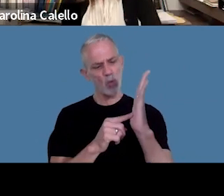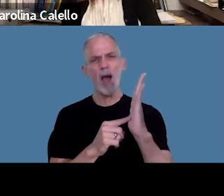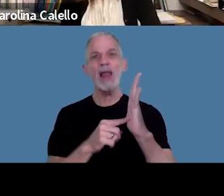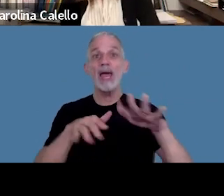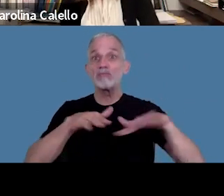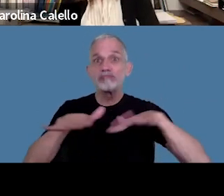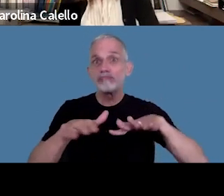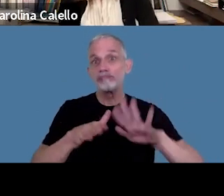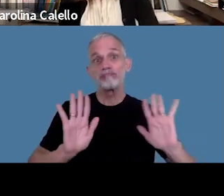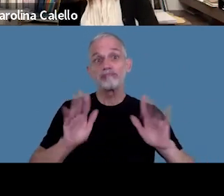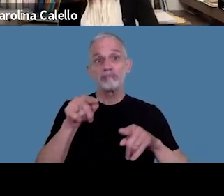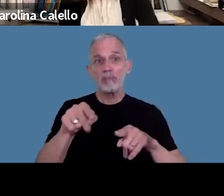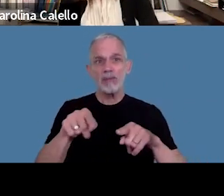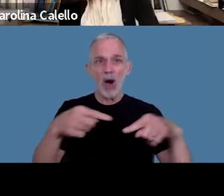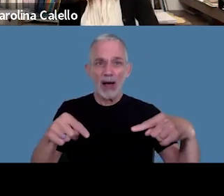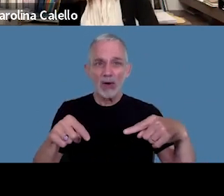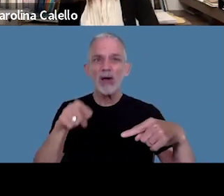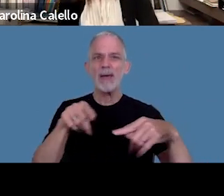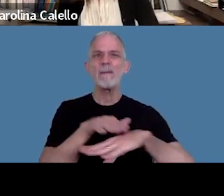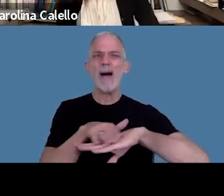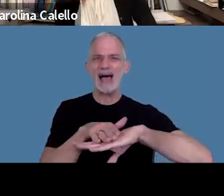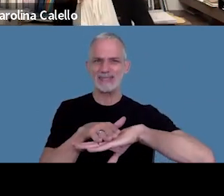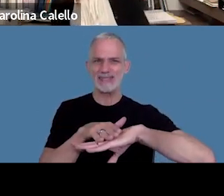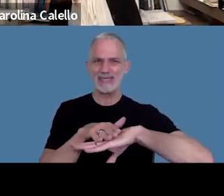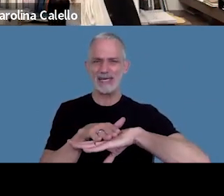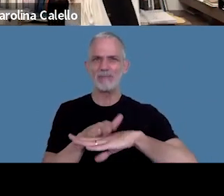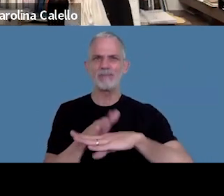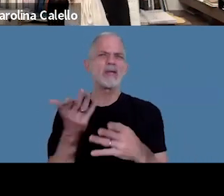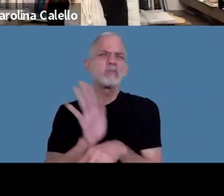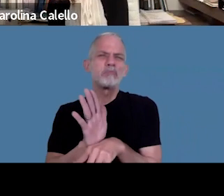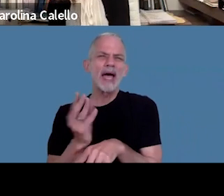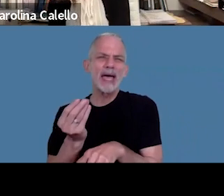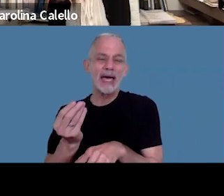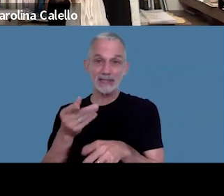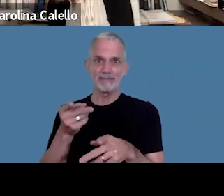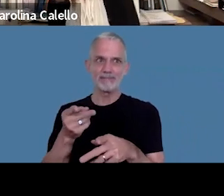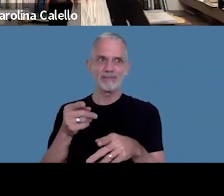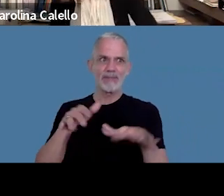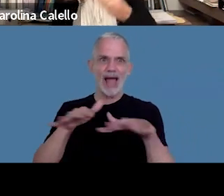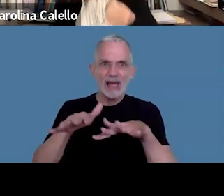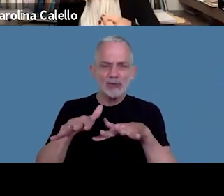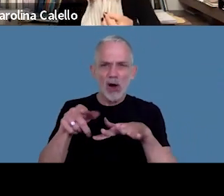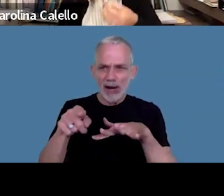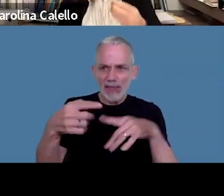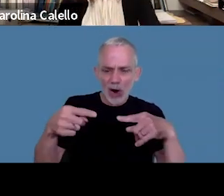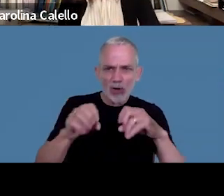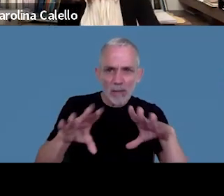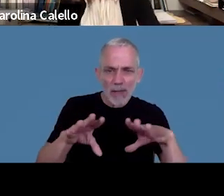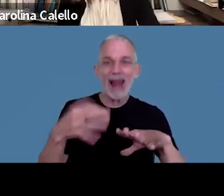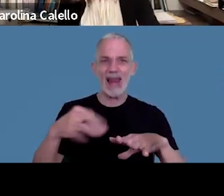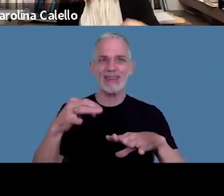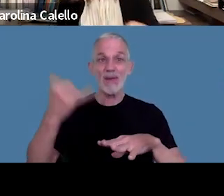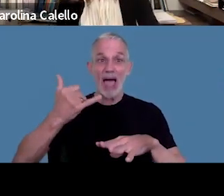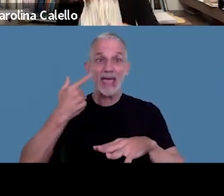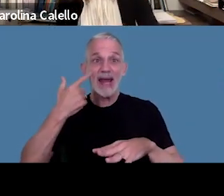y antecedentes que le sirven de base esto que significa que estos hechos deben existir en la